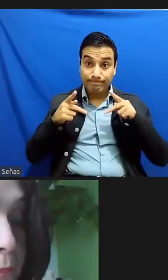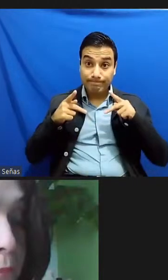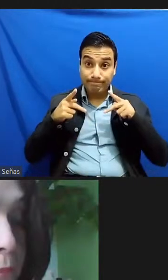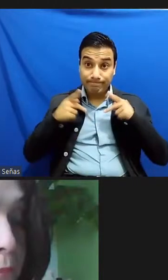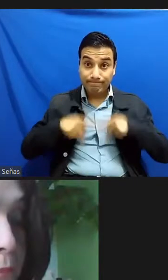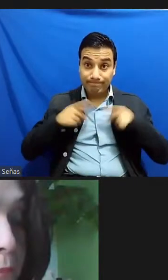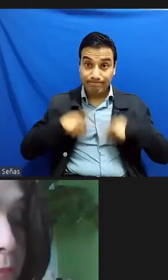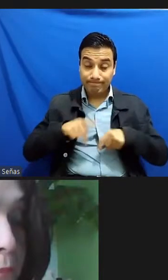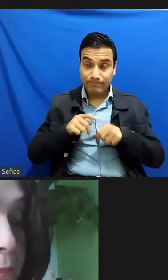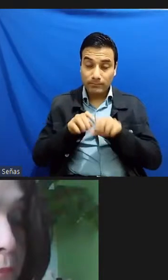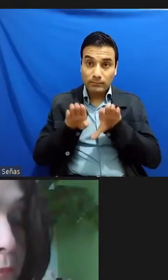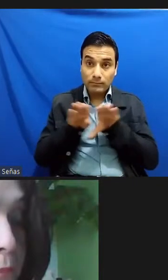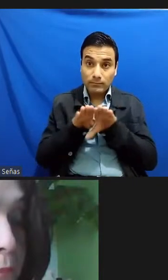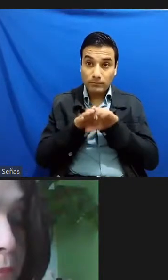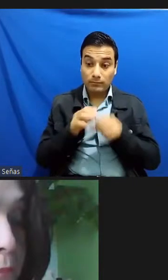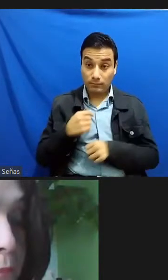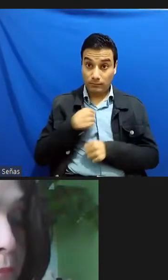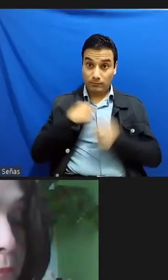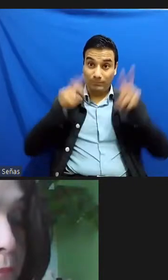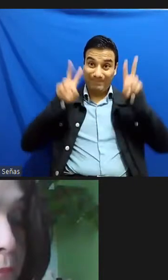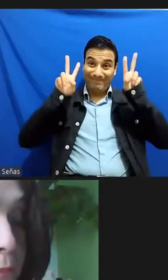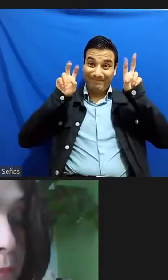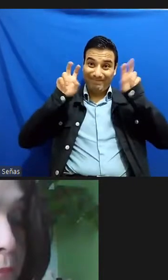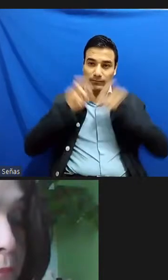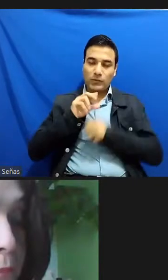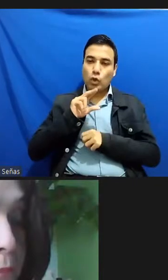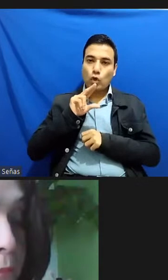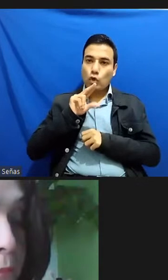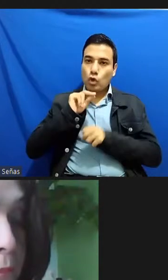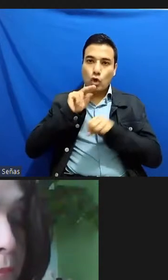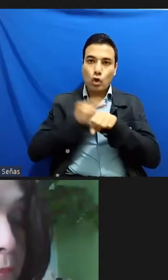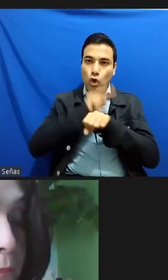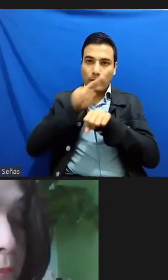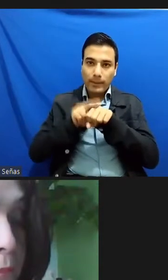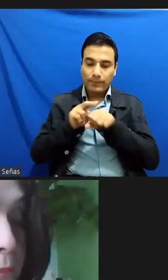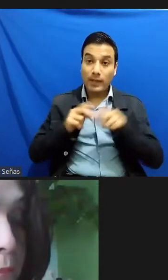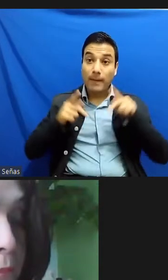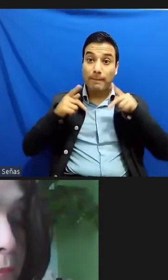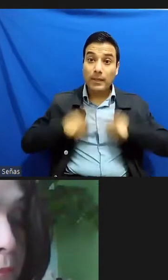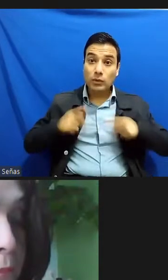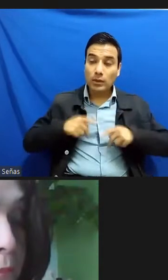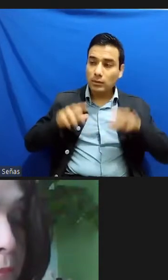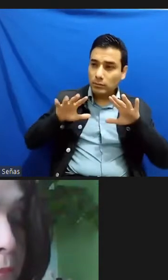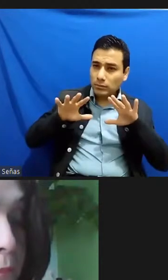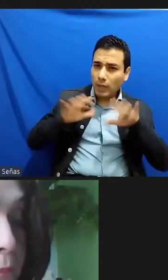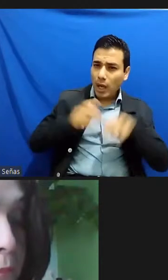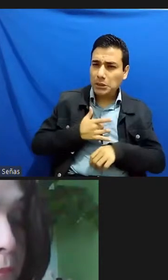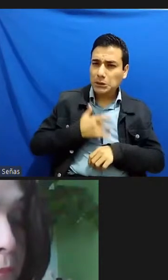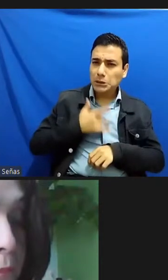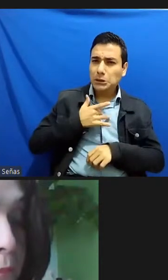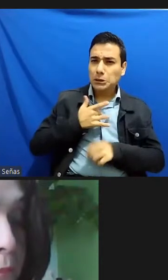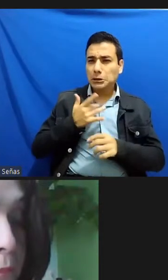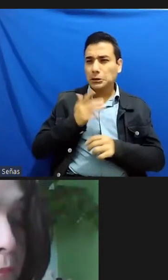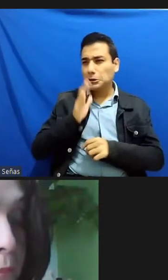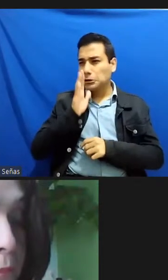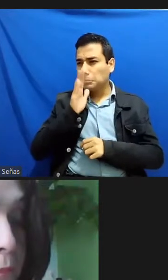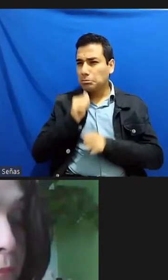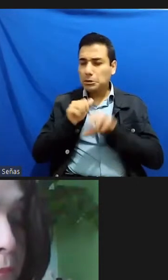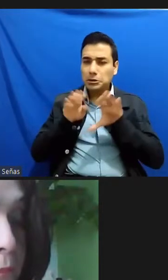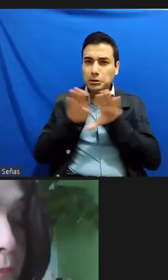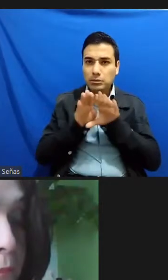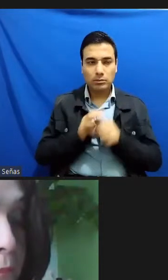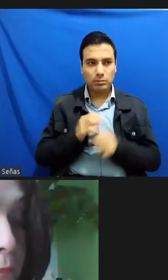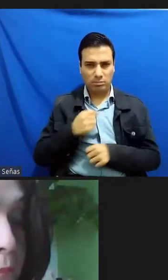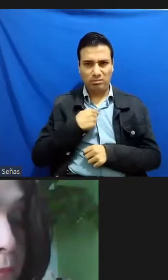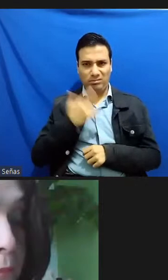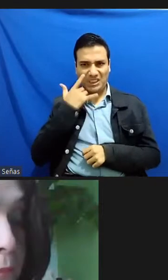que le son asignados que son la de la misericordia la de la lástima etcétera y se convierten en personas mejores que ellos mismos pues